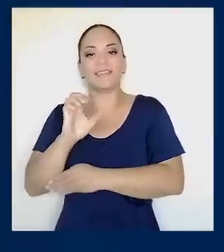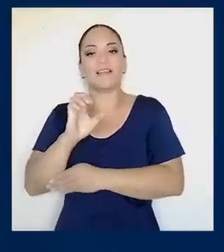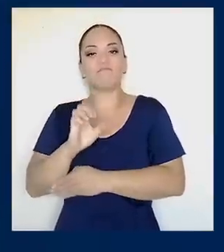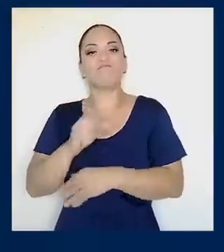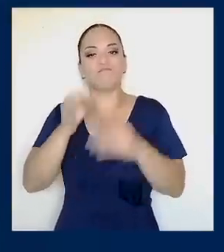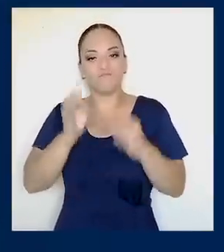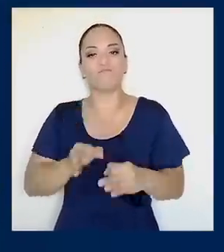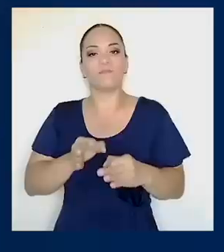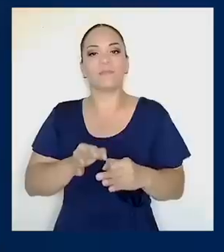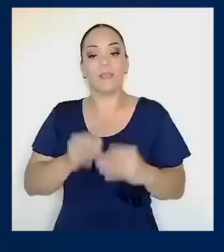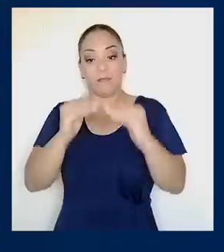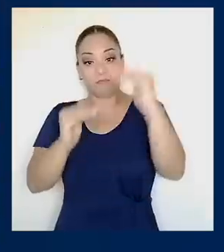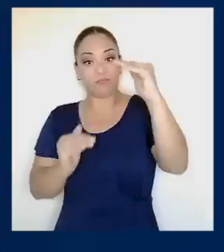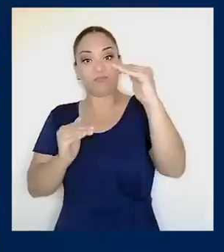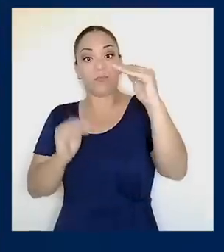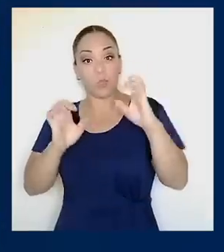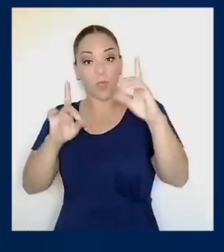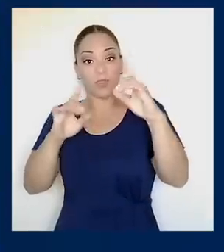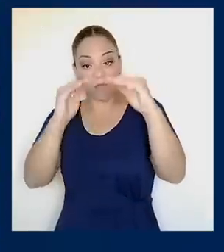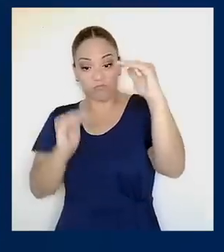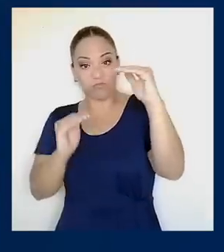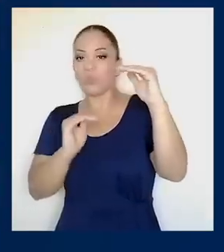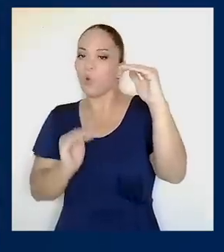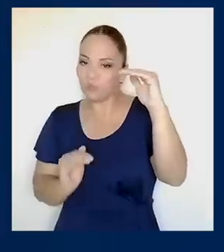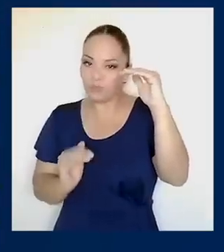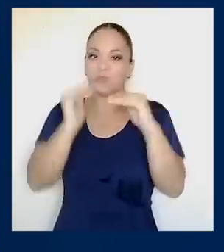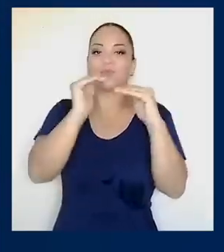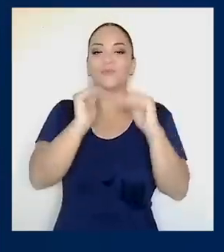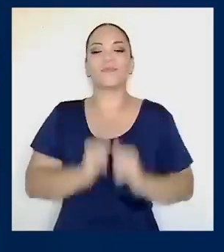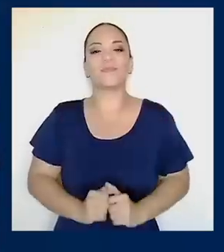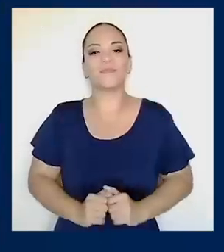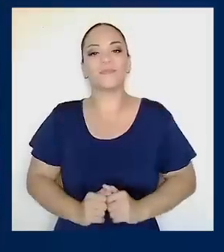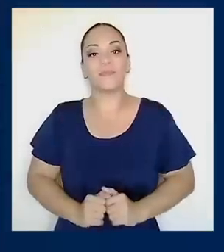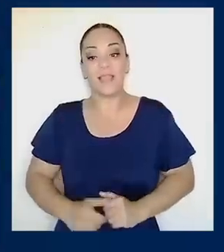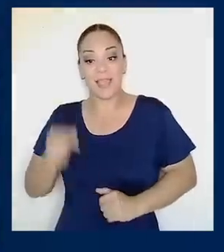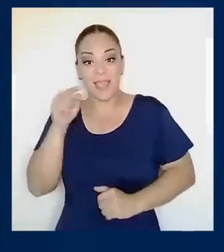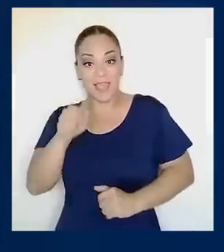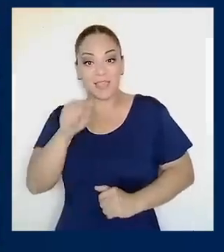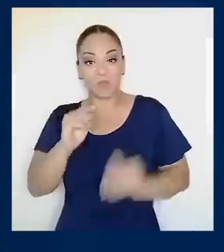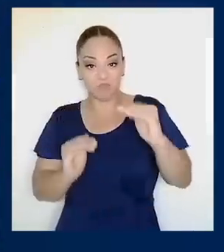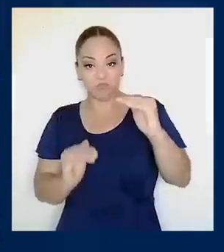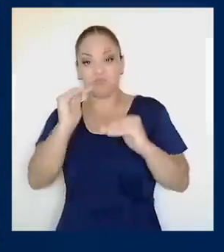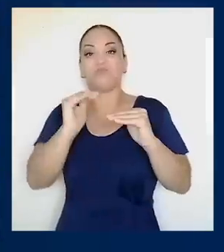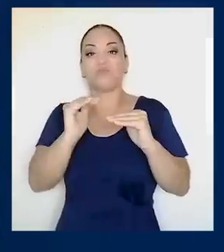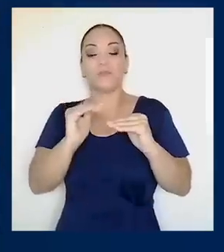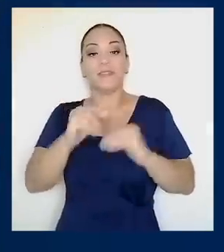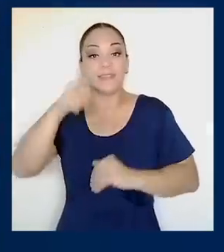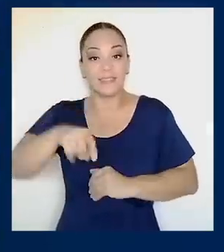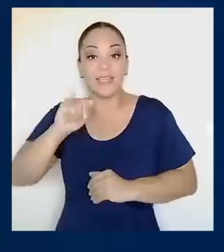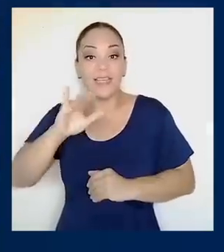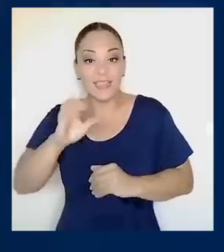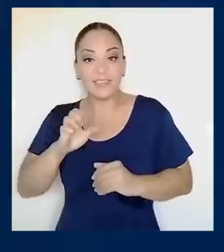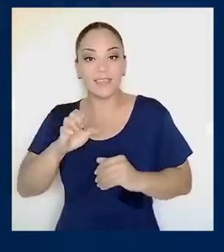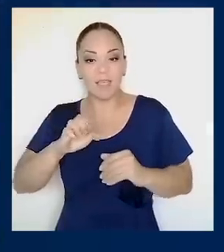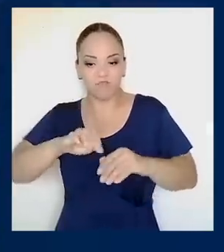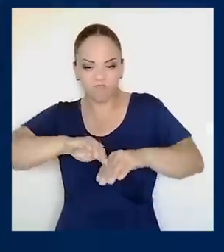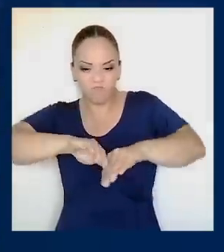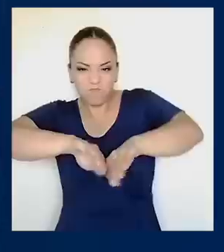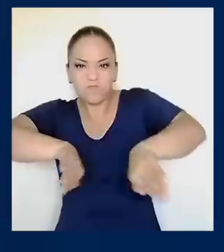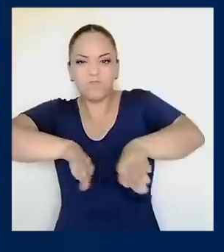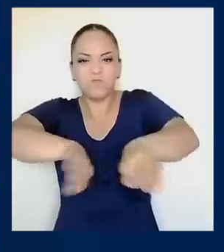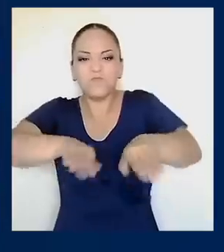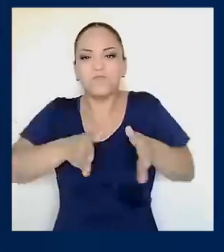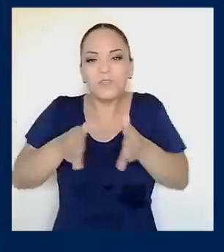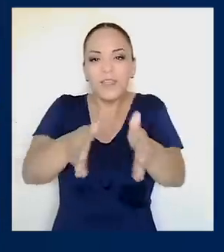para contribuir a cerrar la brecha educativa. Porque si para cerrar esa brecha, el ICE tiene que abrir trocha,